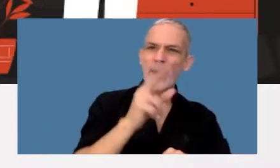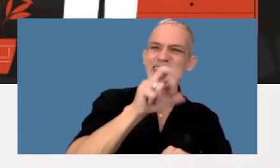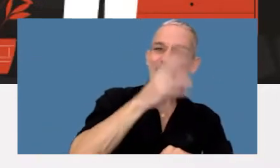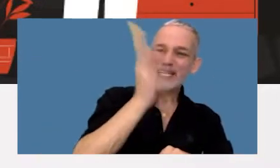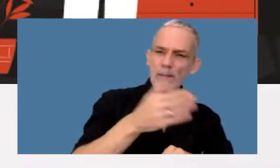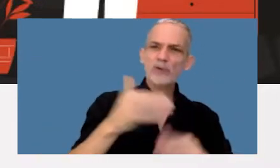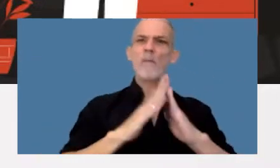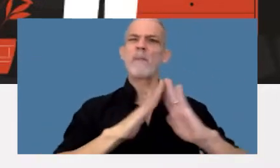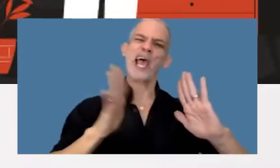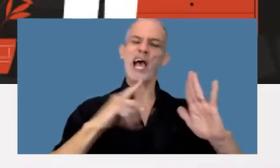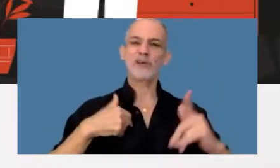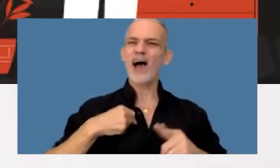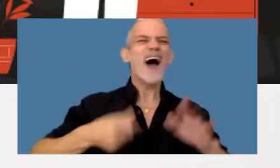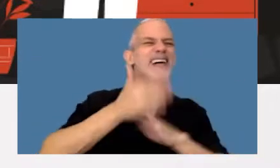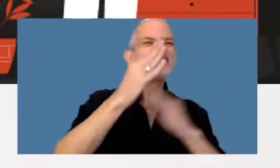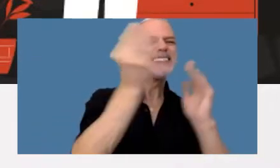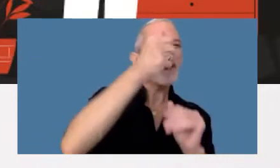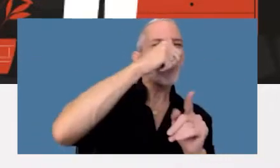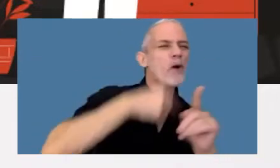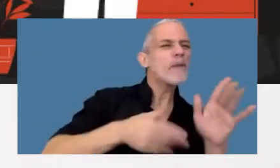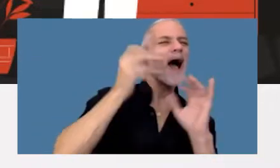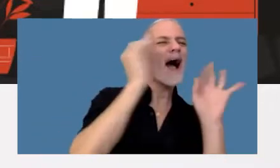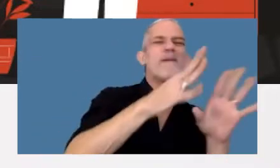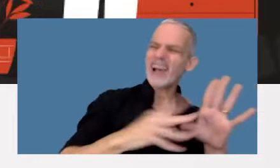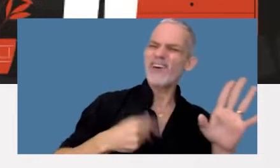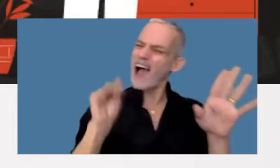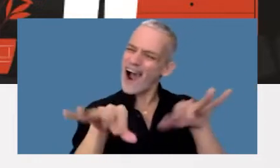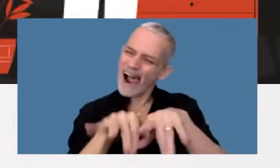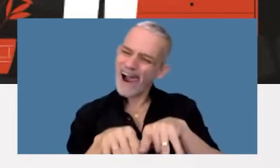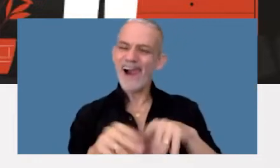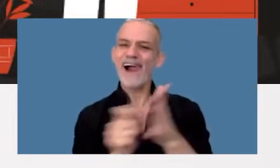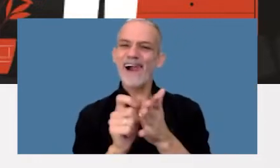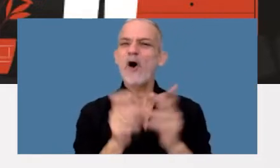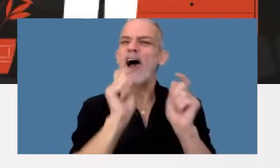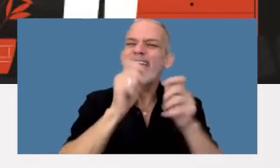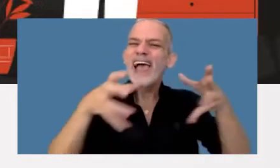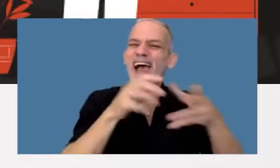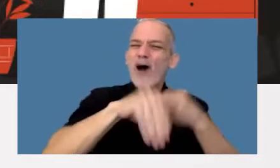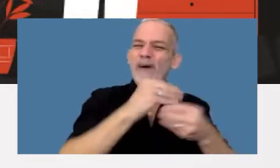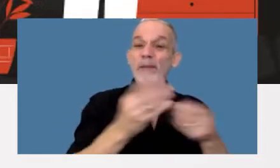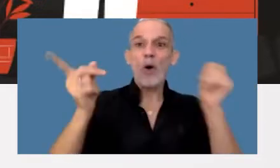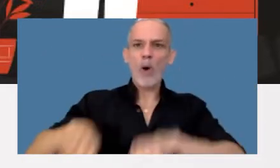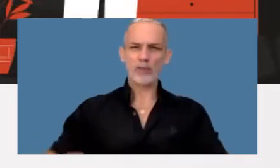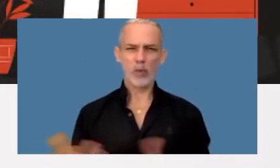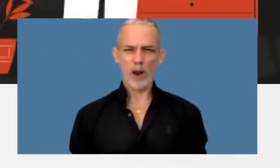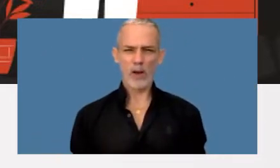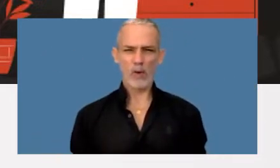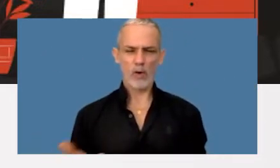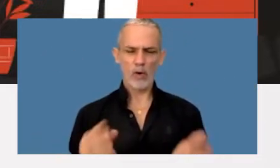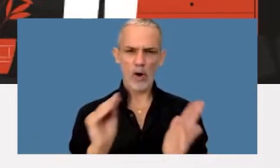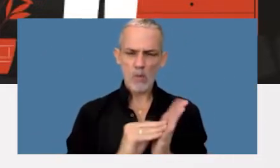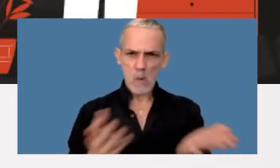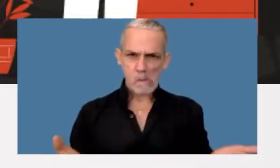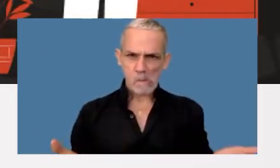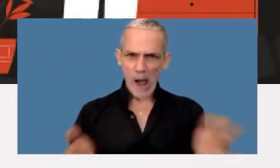si deja la casa sola se va al fin de semana a dónde cuándo y con quién se va de vacaciones y cuándo regresa esto